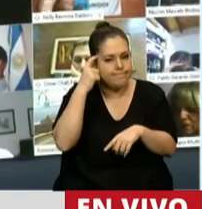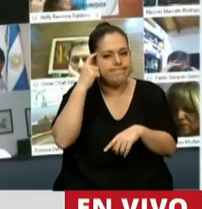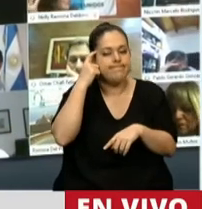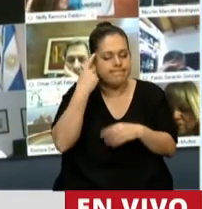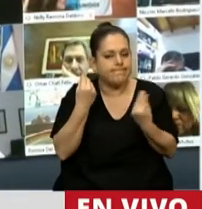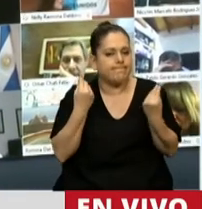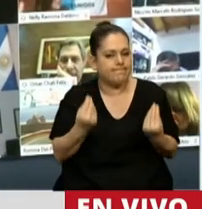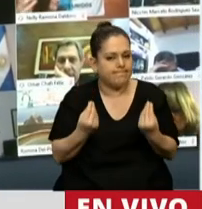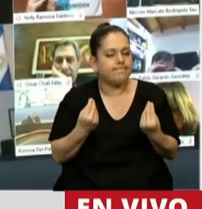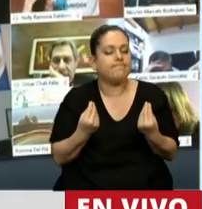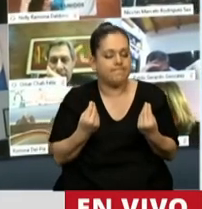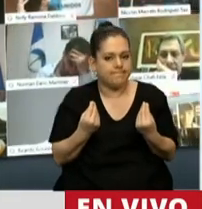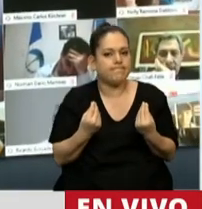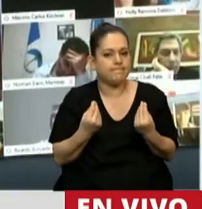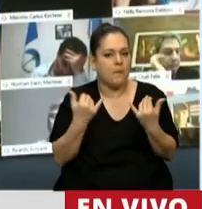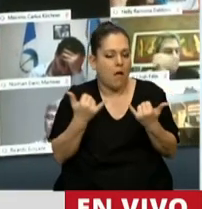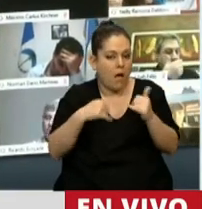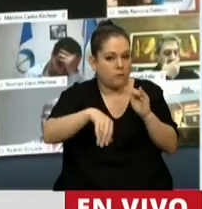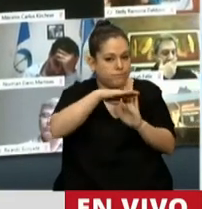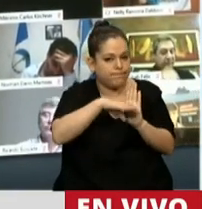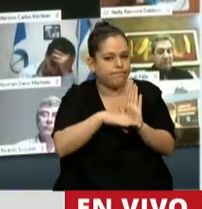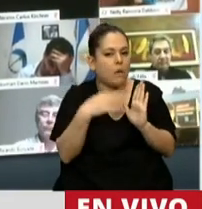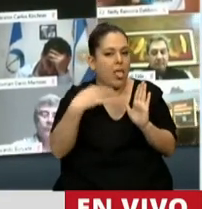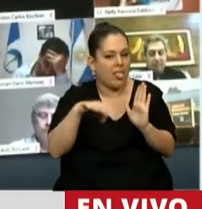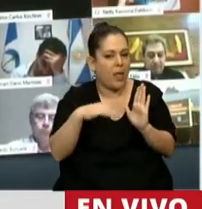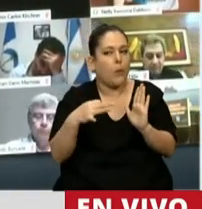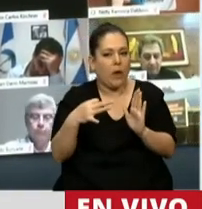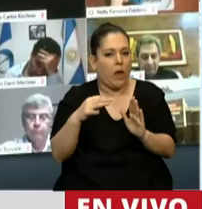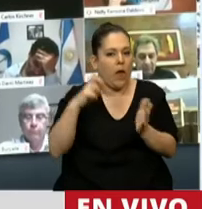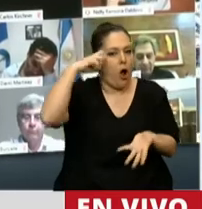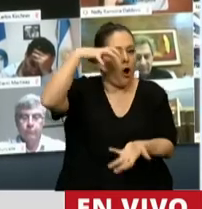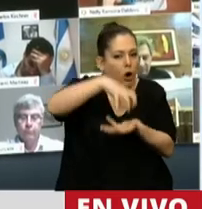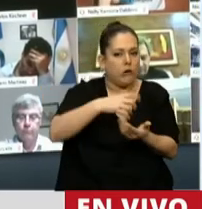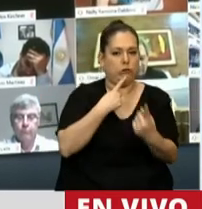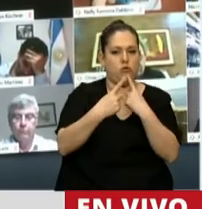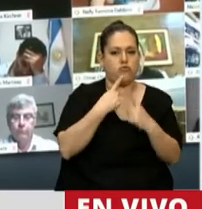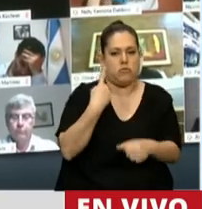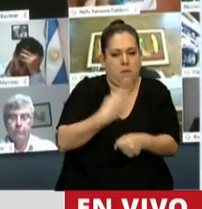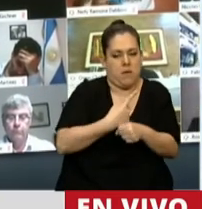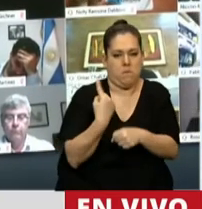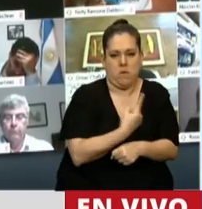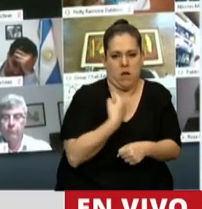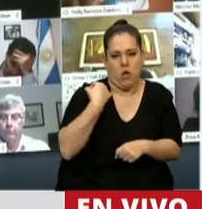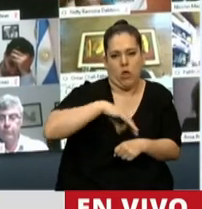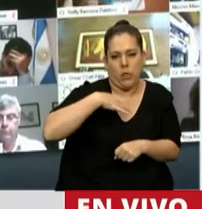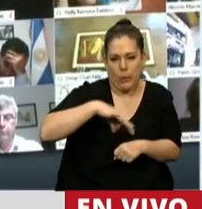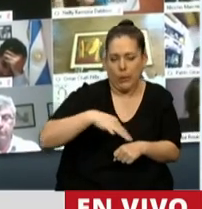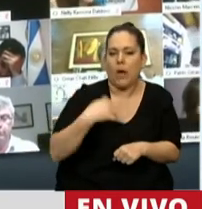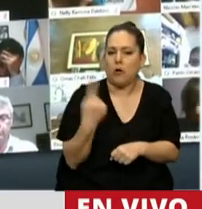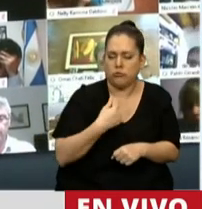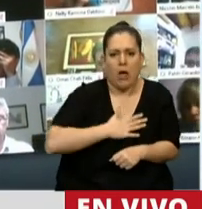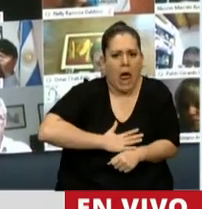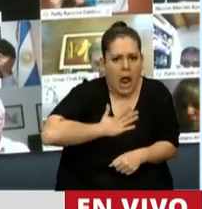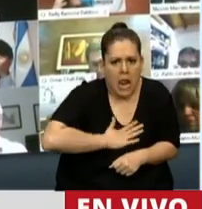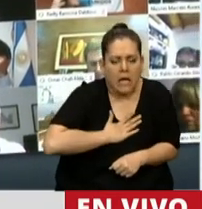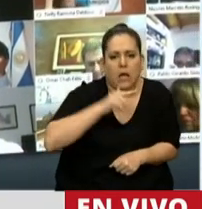puesto que estas cuestiones tenían que venir al Congreso en su momento. Nosotros queremos, más allá de la alegría que nos